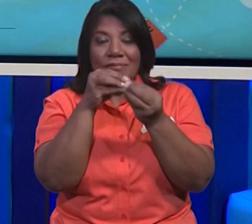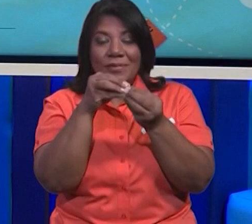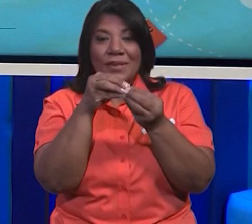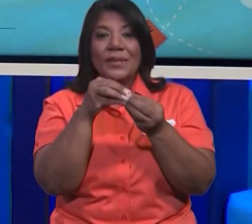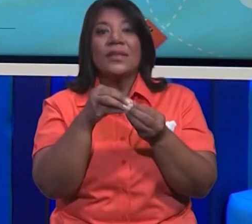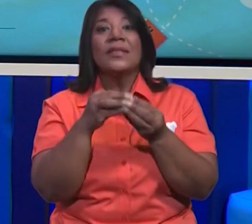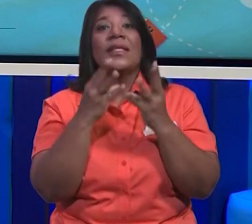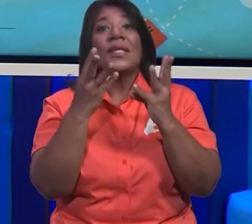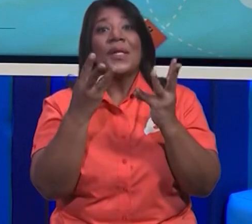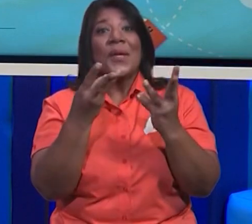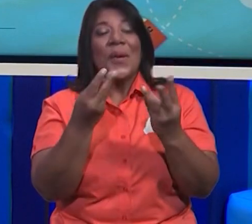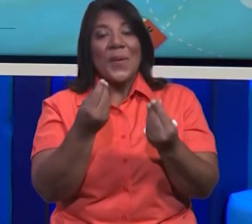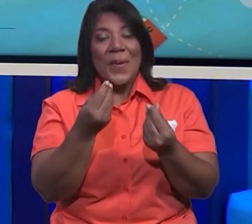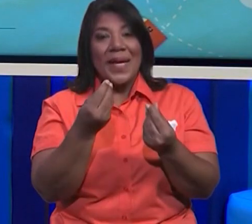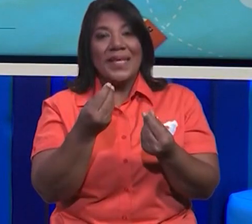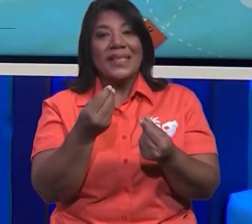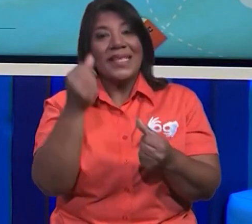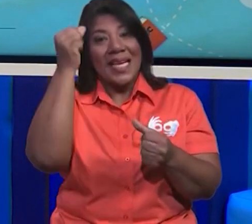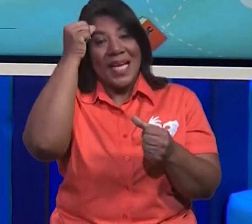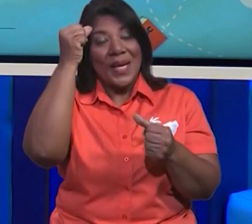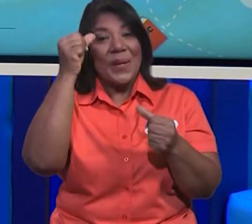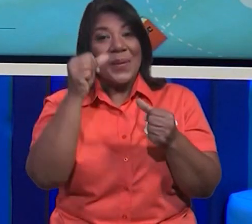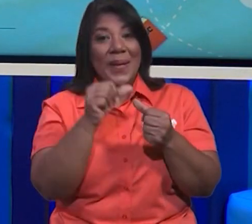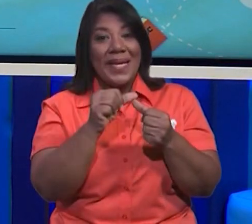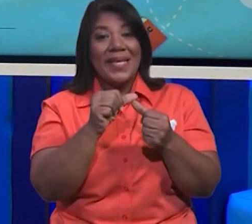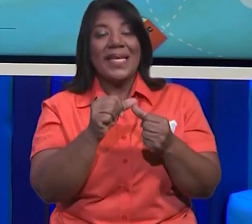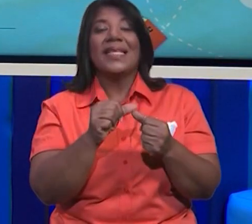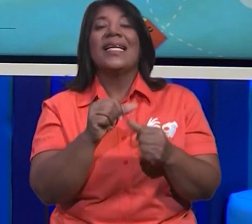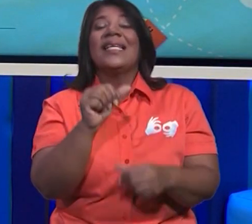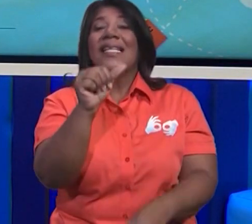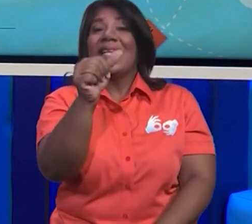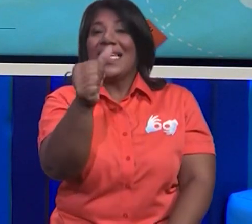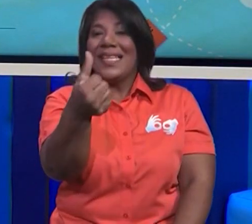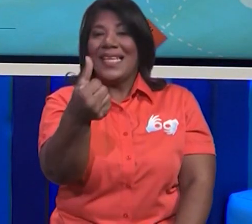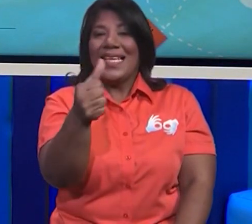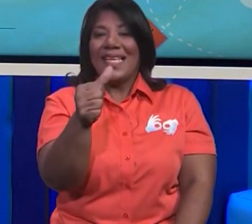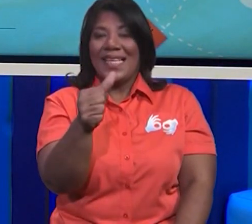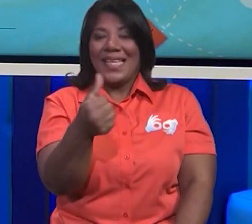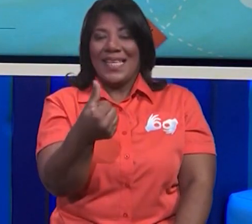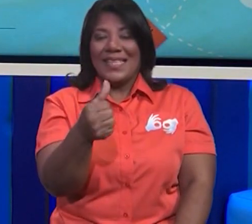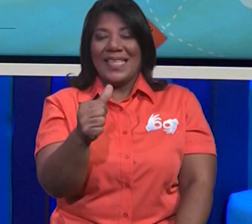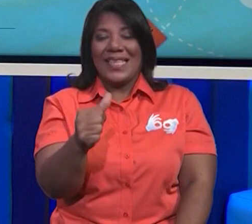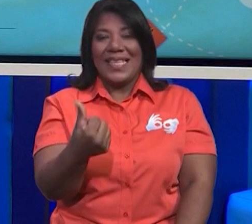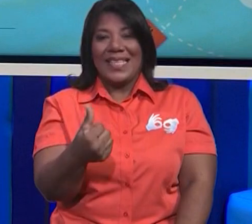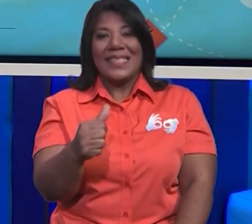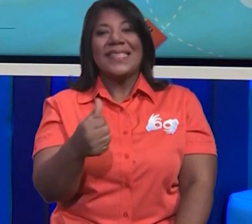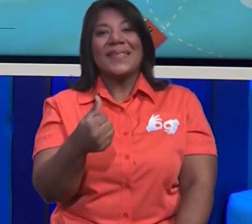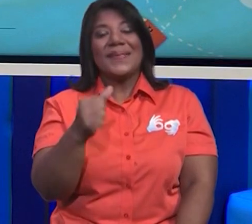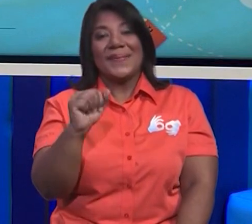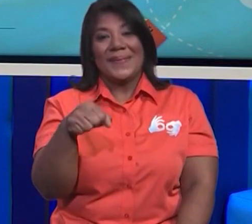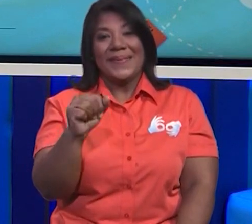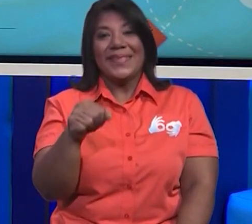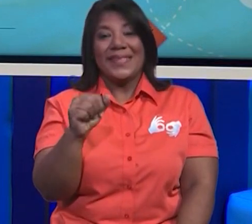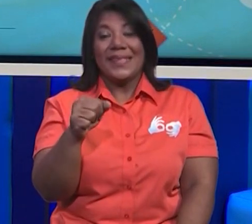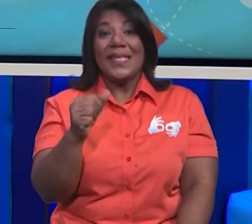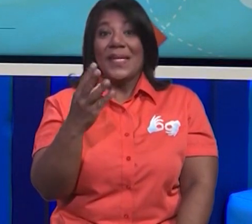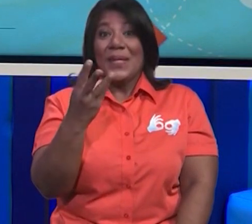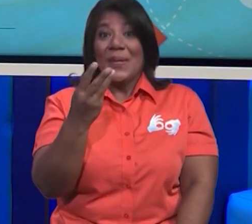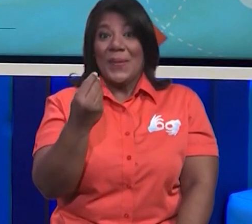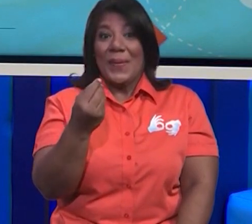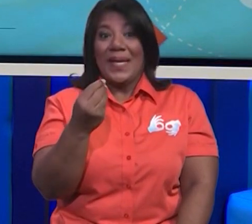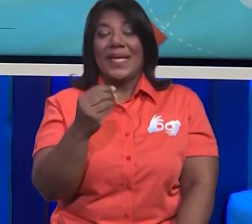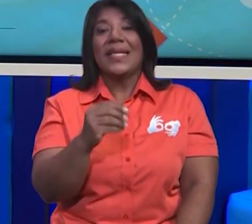saber cuántas mariposas hay en total. Vamos a contar las de cuánto. De 10 en 10. Así que, cuenta